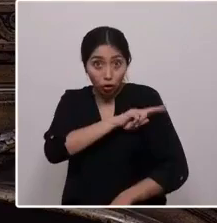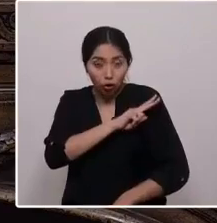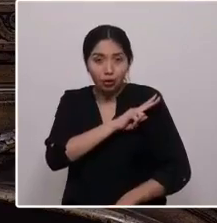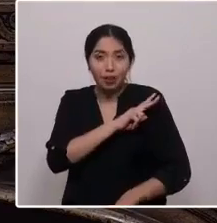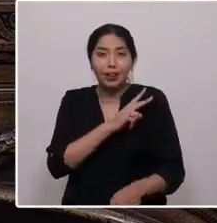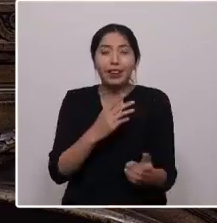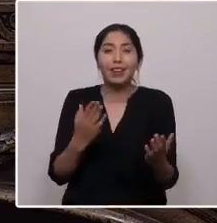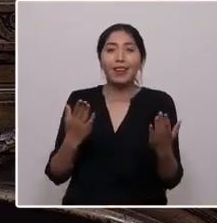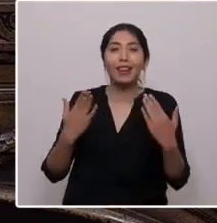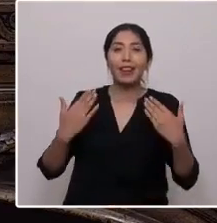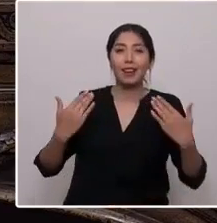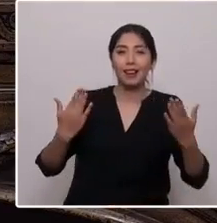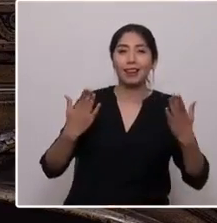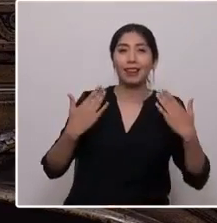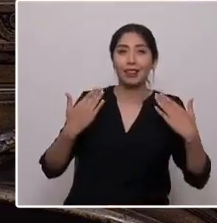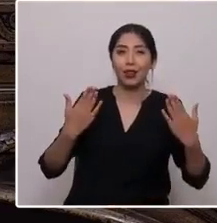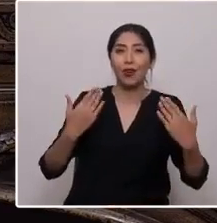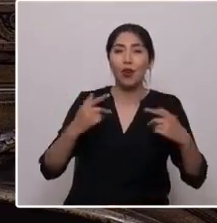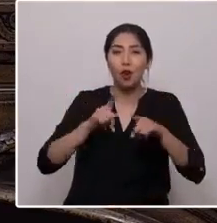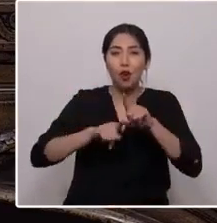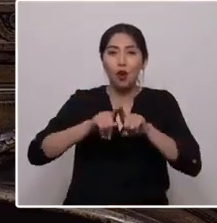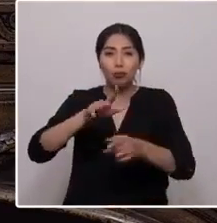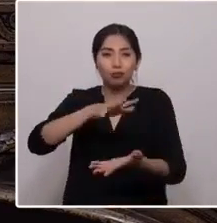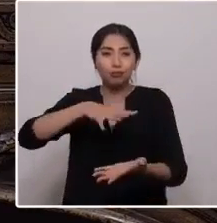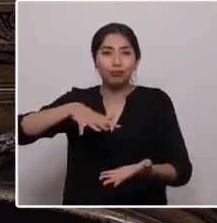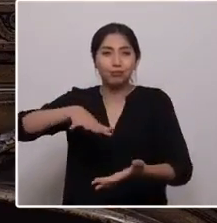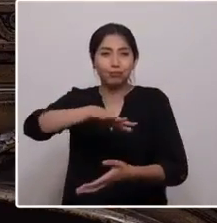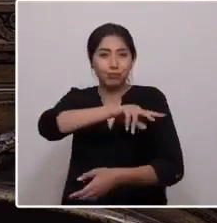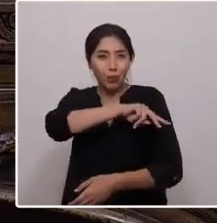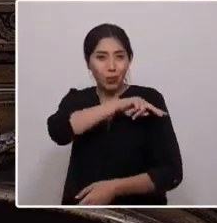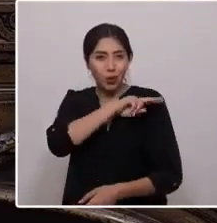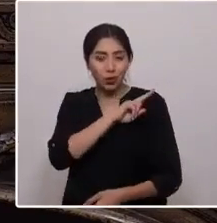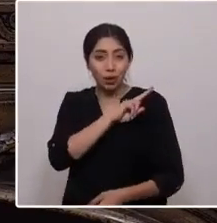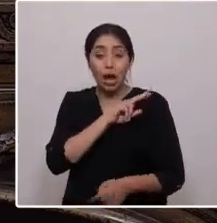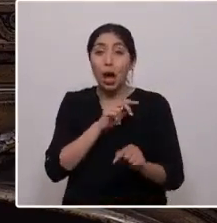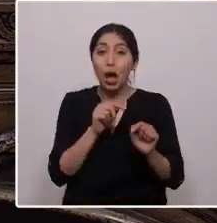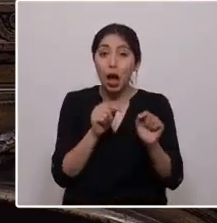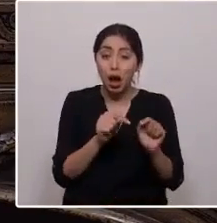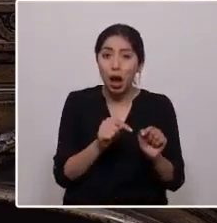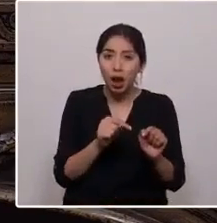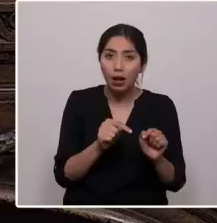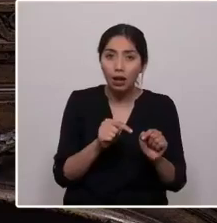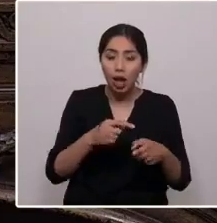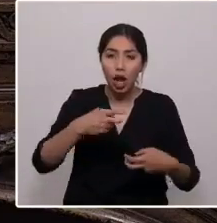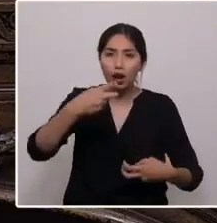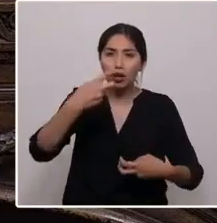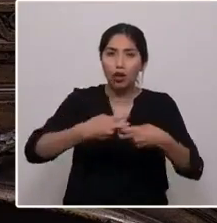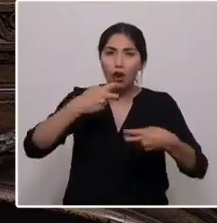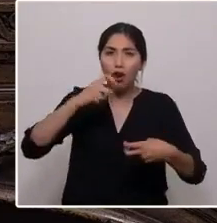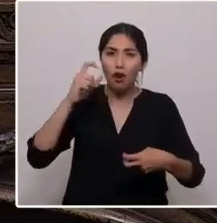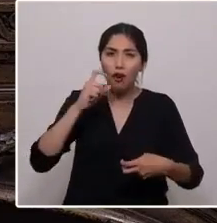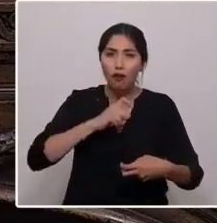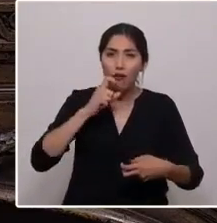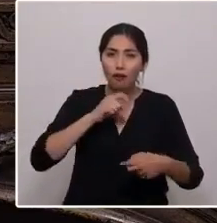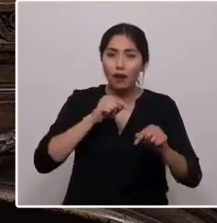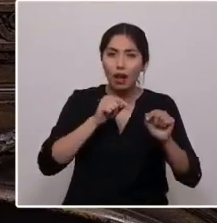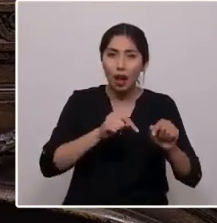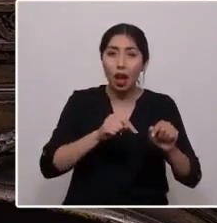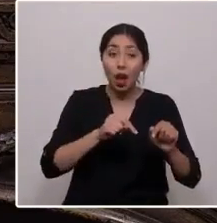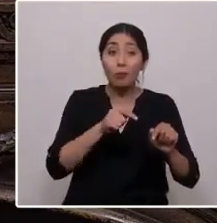territorio calichero, donde al pampino pobre mataron por matar.